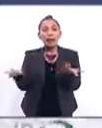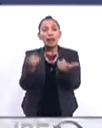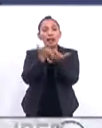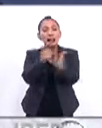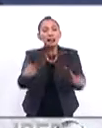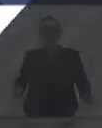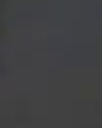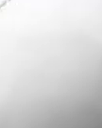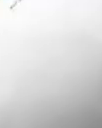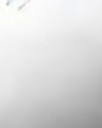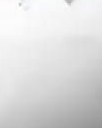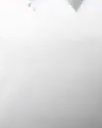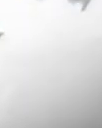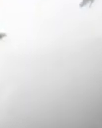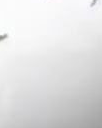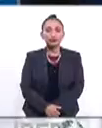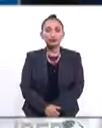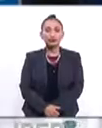mercado